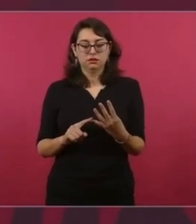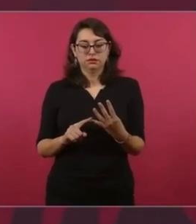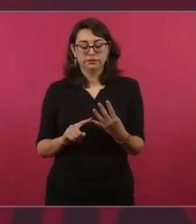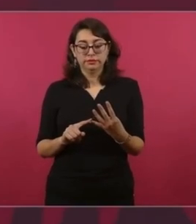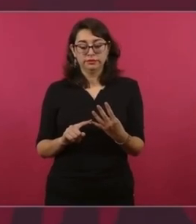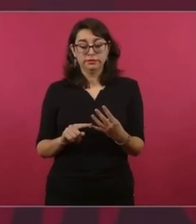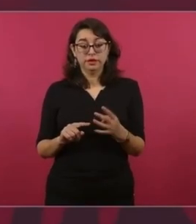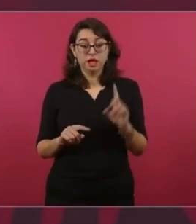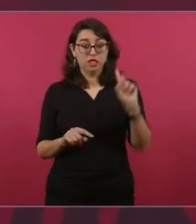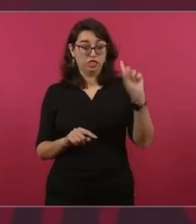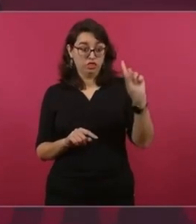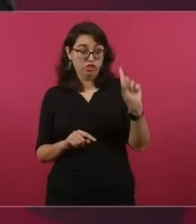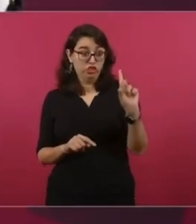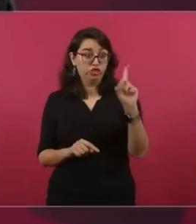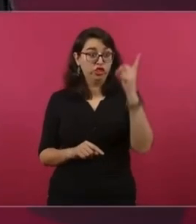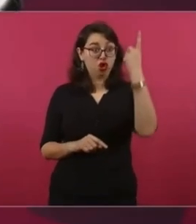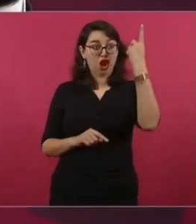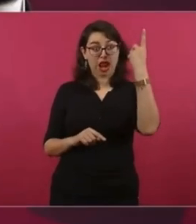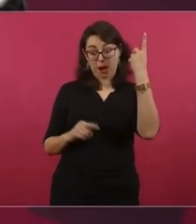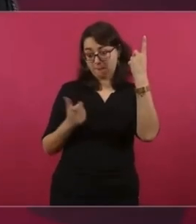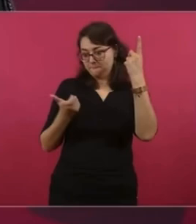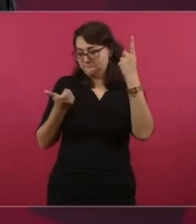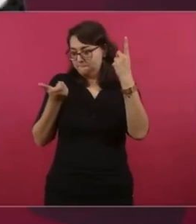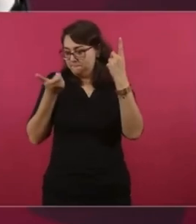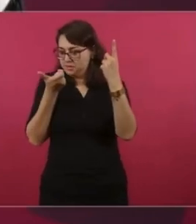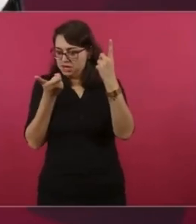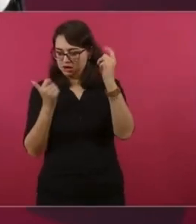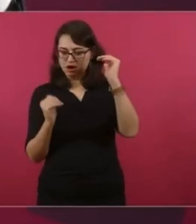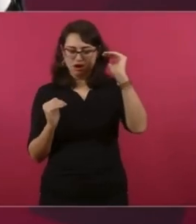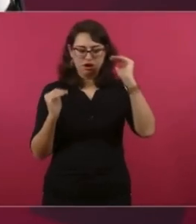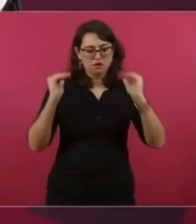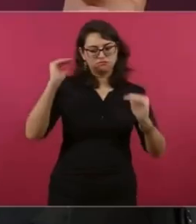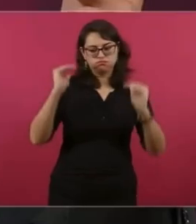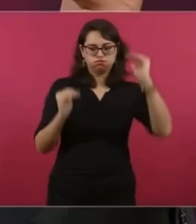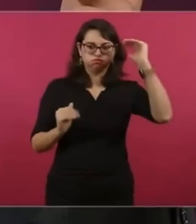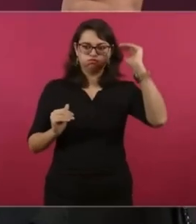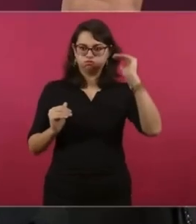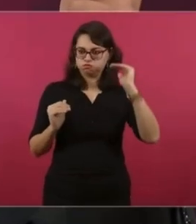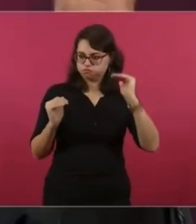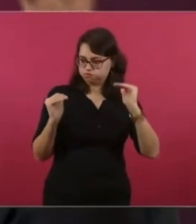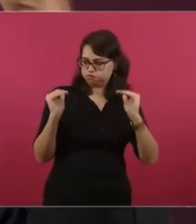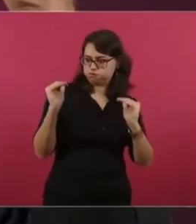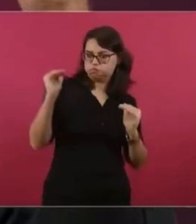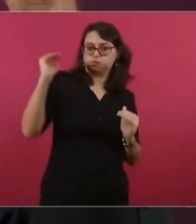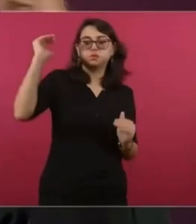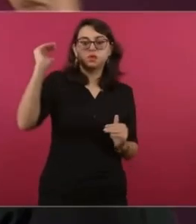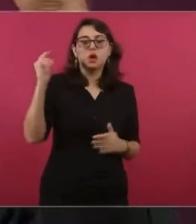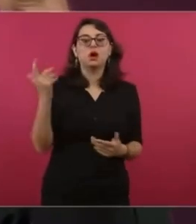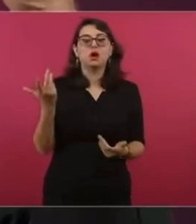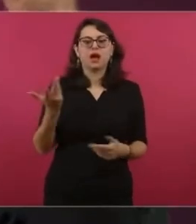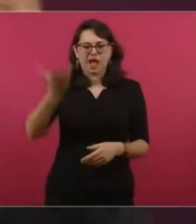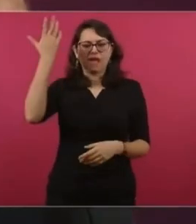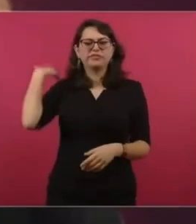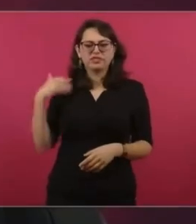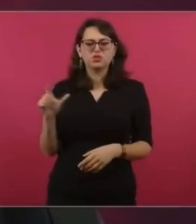con tanta fortaleza, sin devaluación? ¿Desde cuándo?